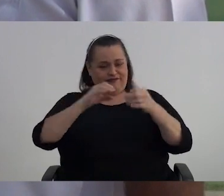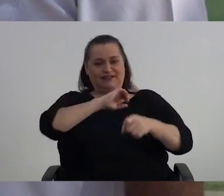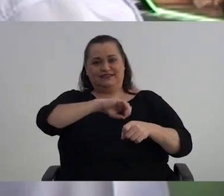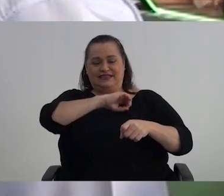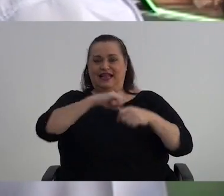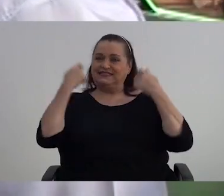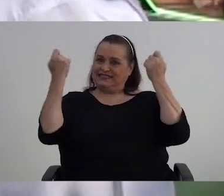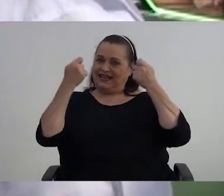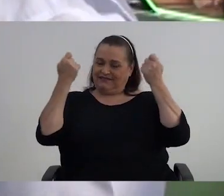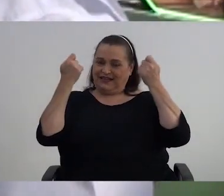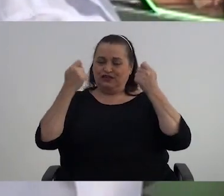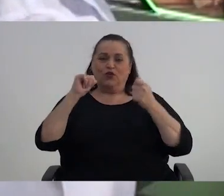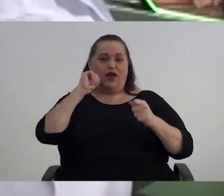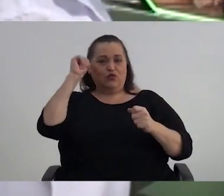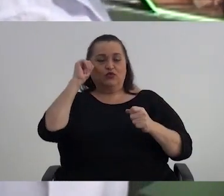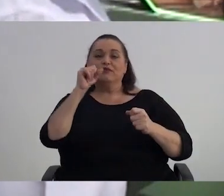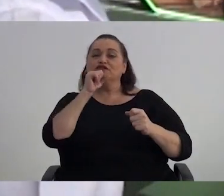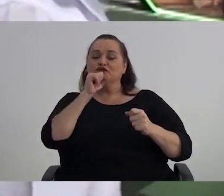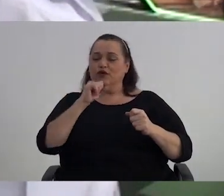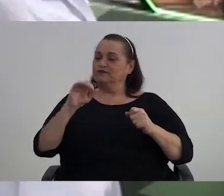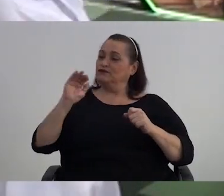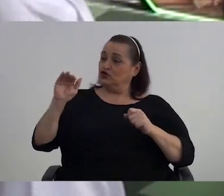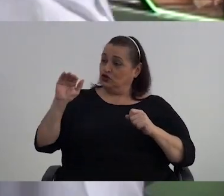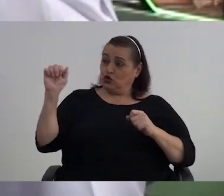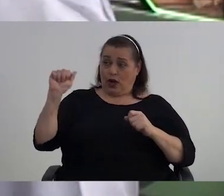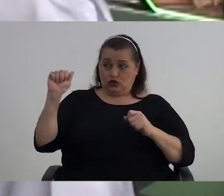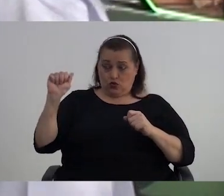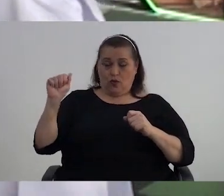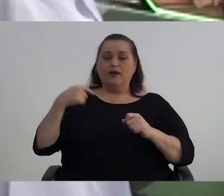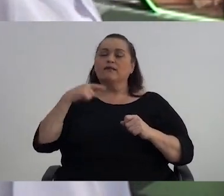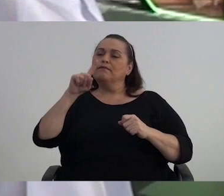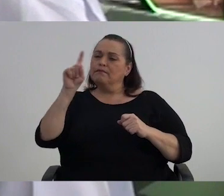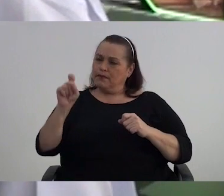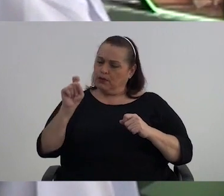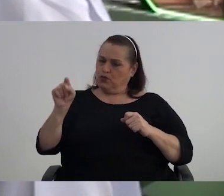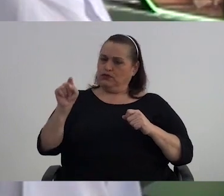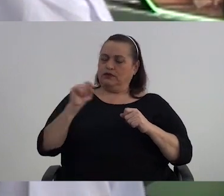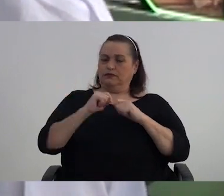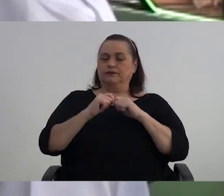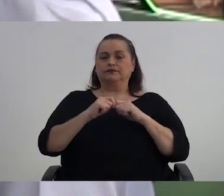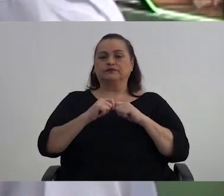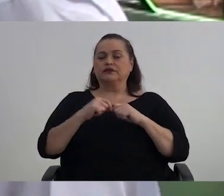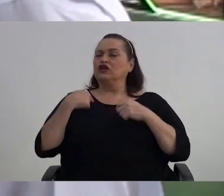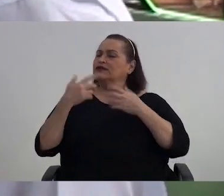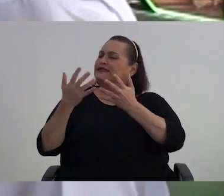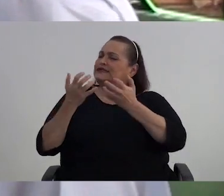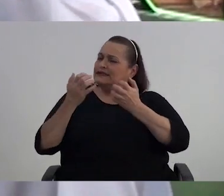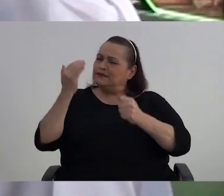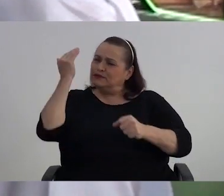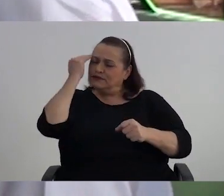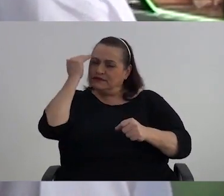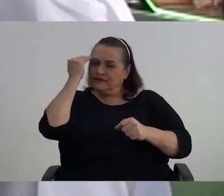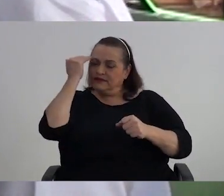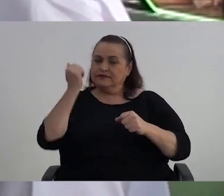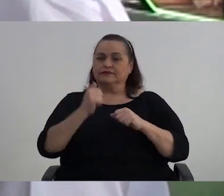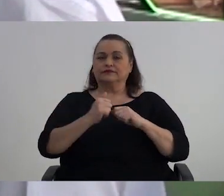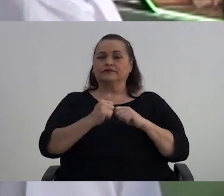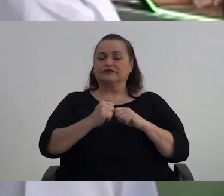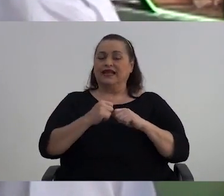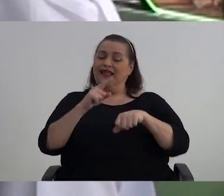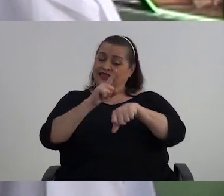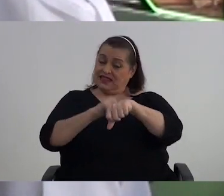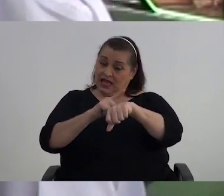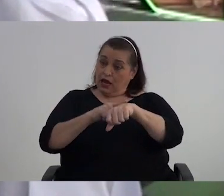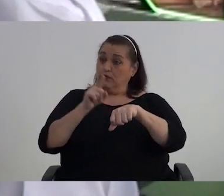adulto mayor. Don Adrúbal, quisiéramos saber el